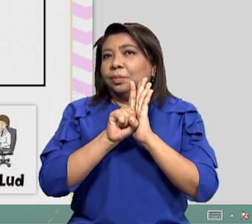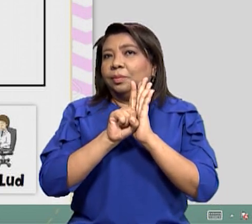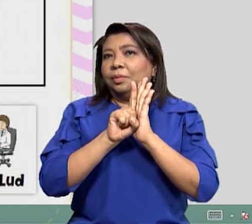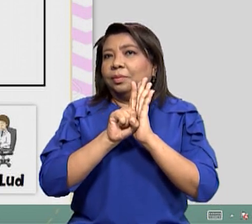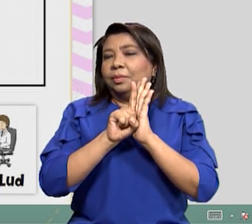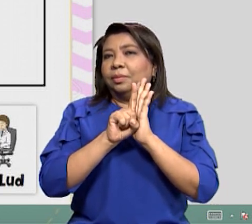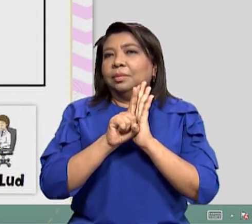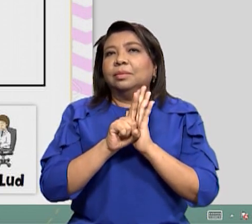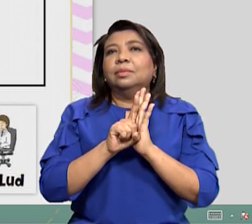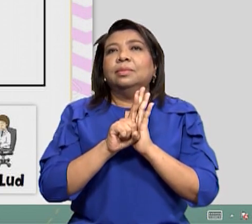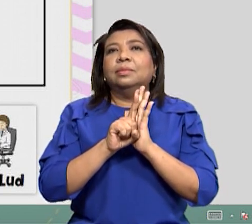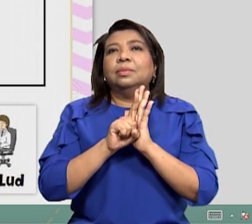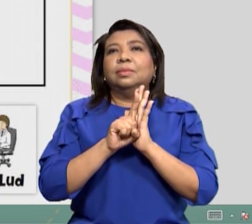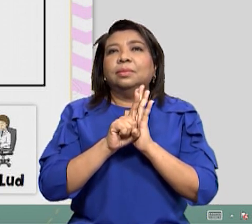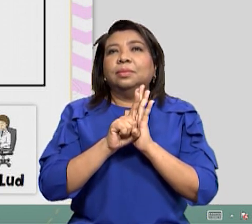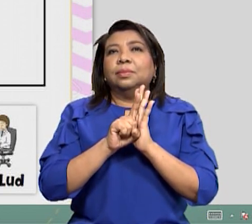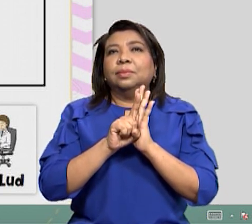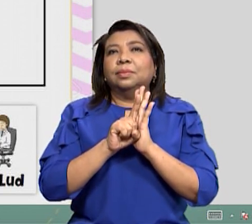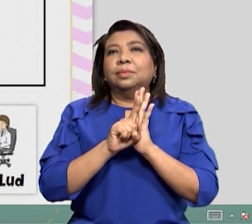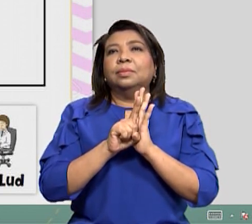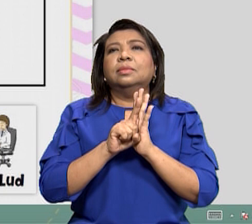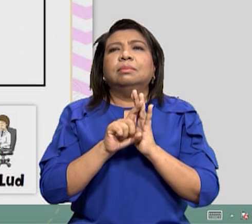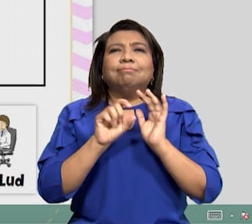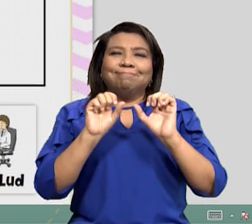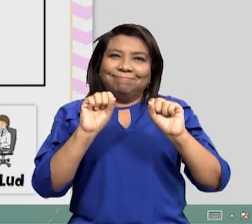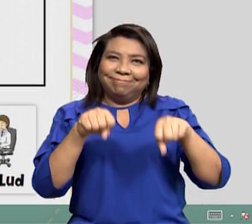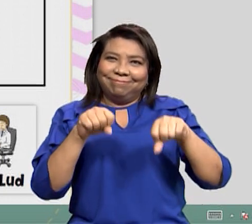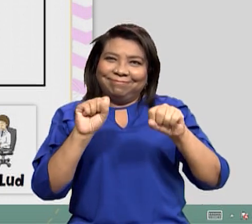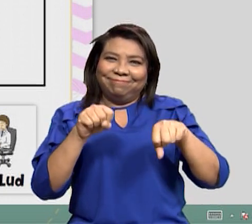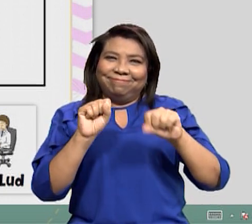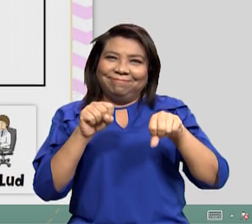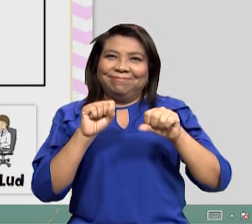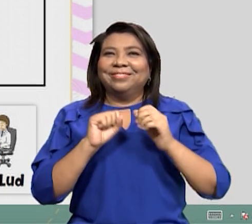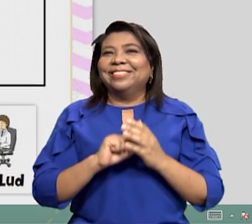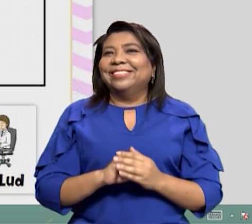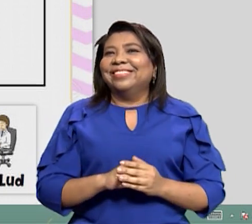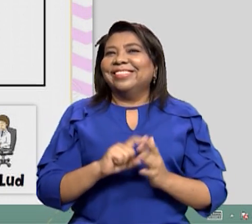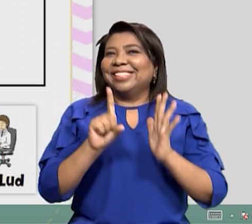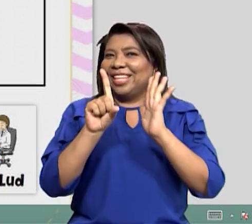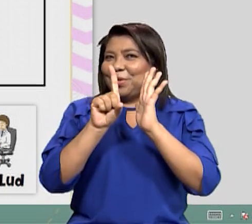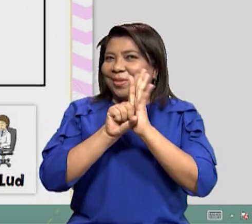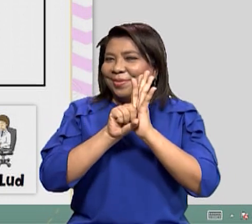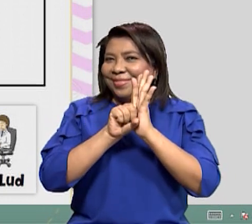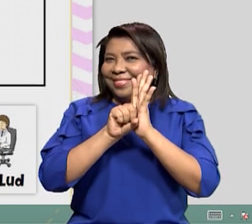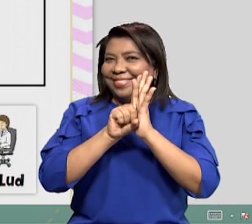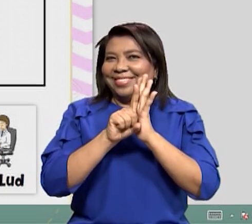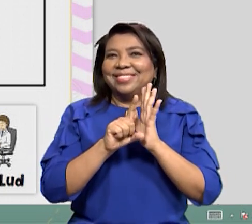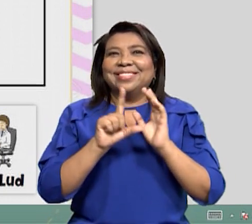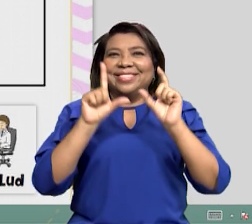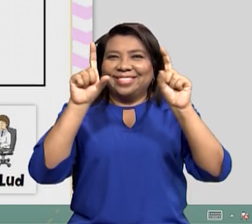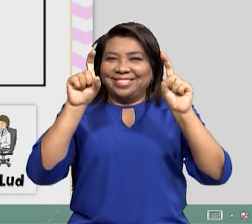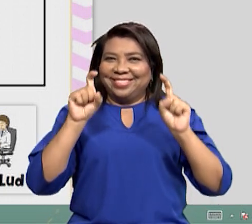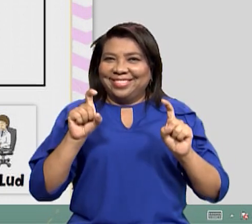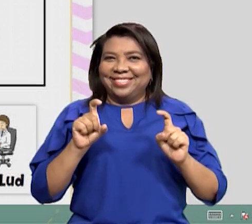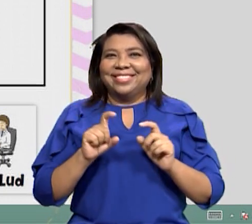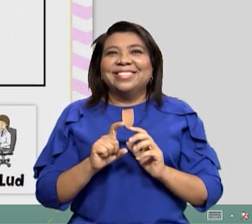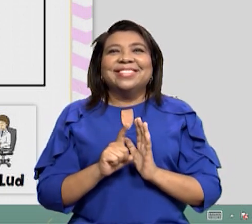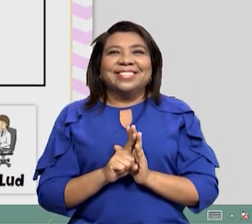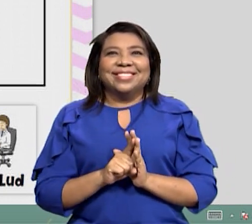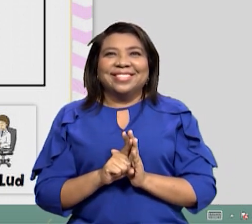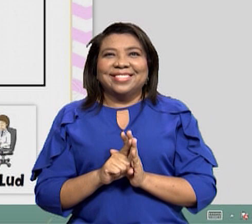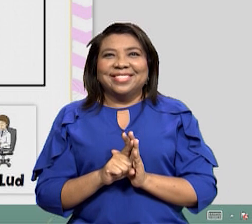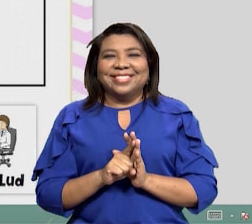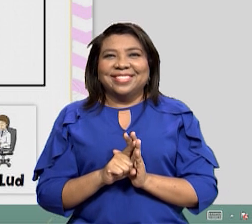Educación sería un derecho, ¿verdad? Un derecho a la educación Así que vamos a arrastrar nuestra